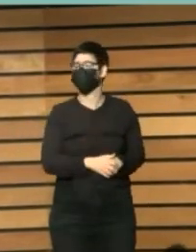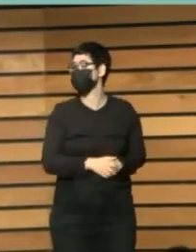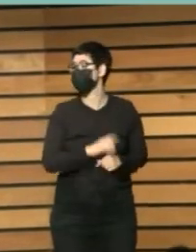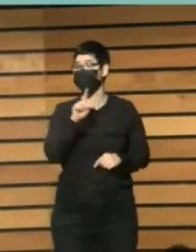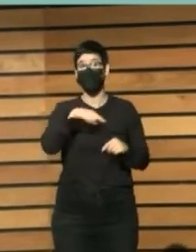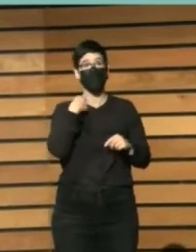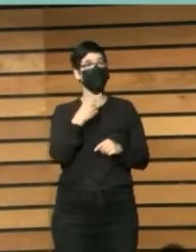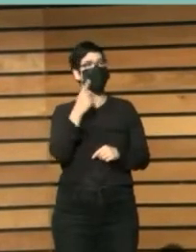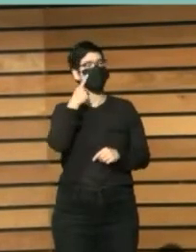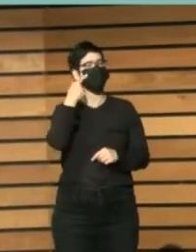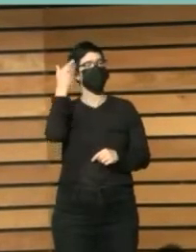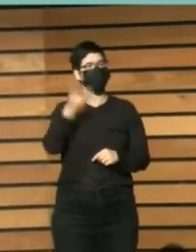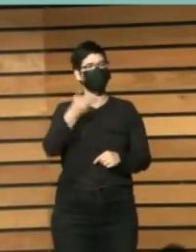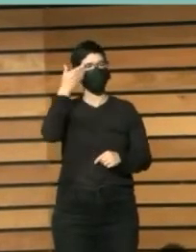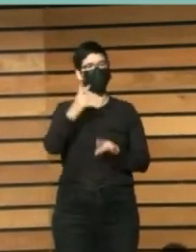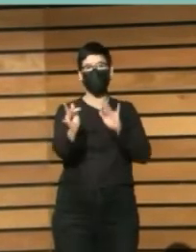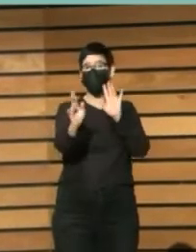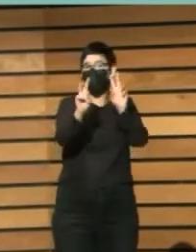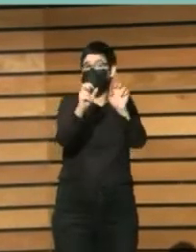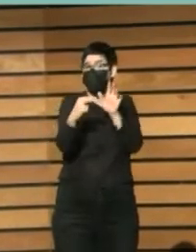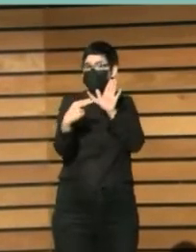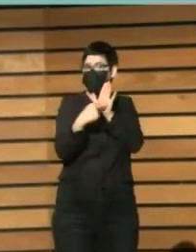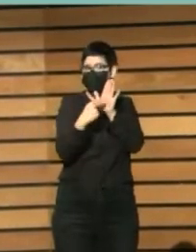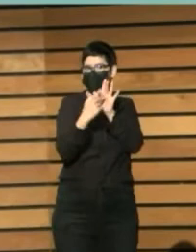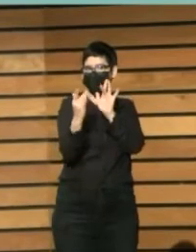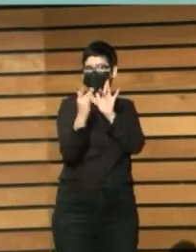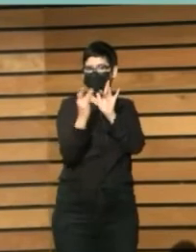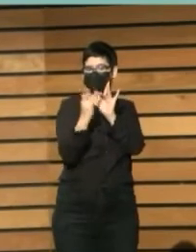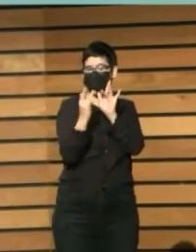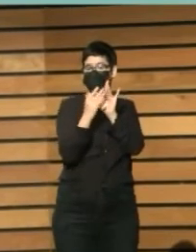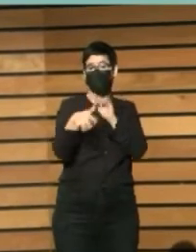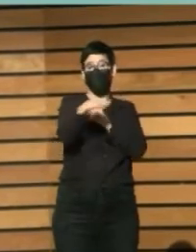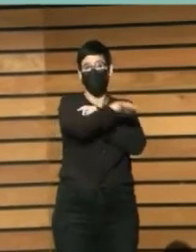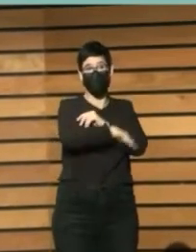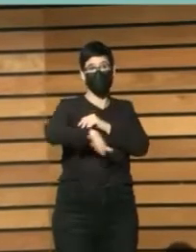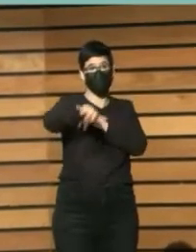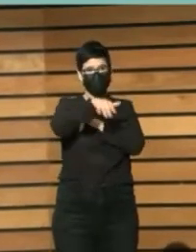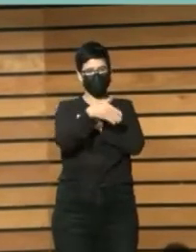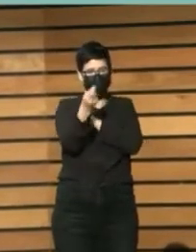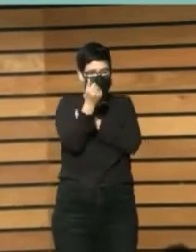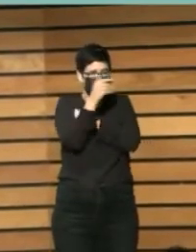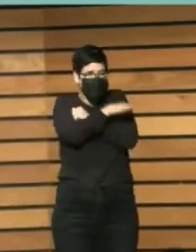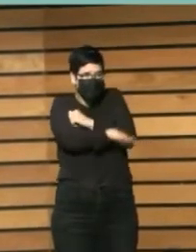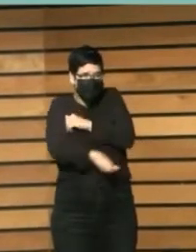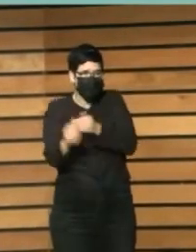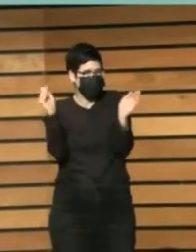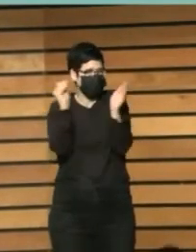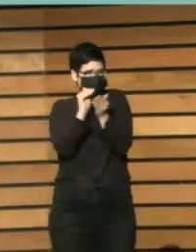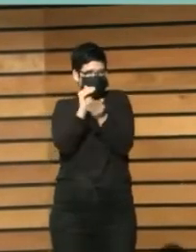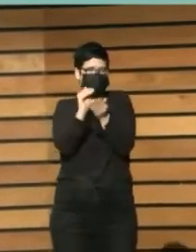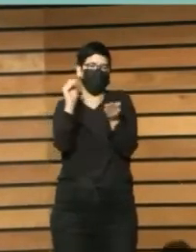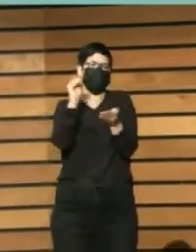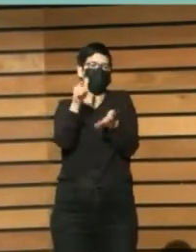el hecho de que el espacio infantil, el espacio de la chiquiteca y el espacio